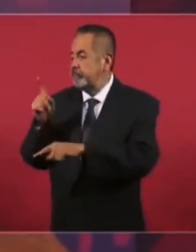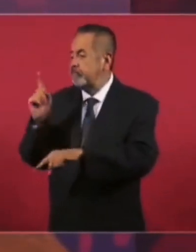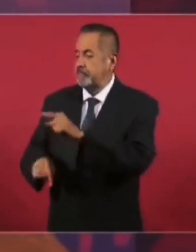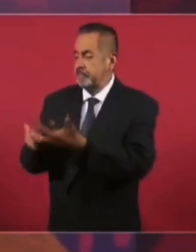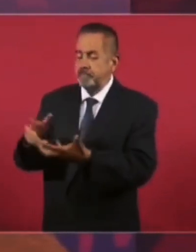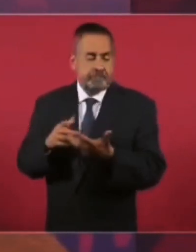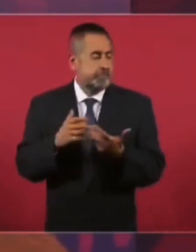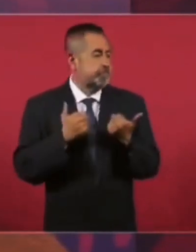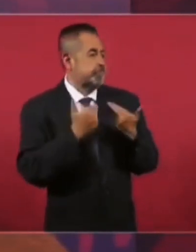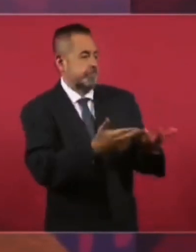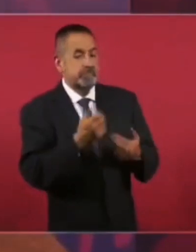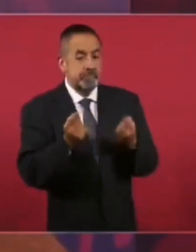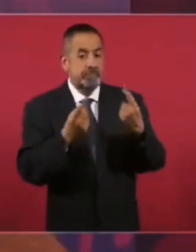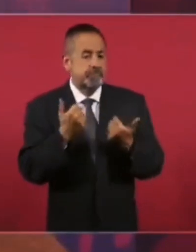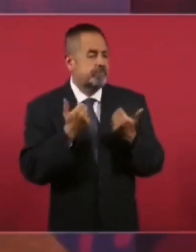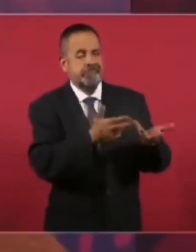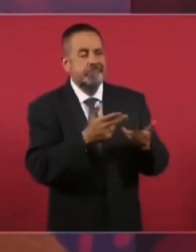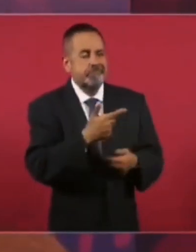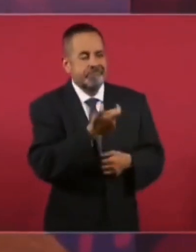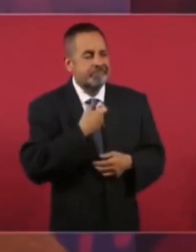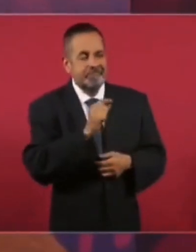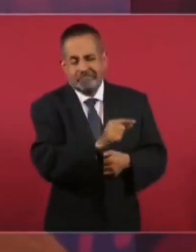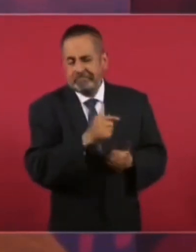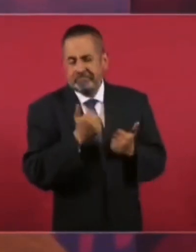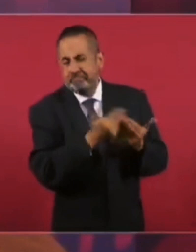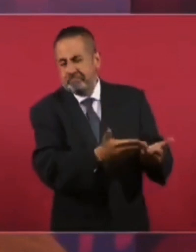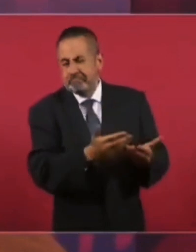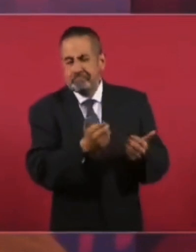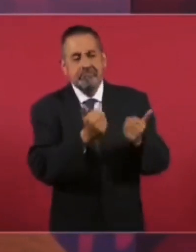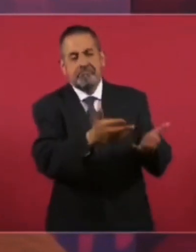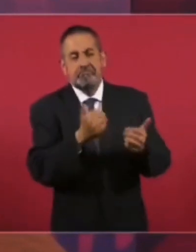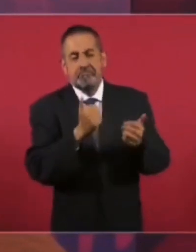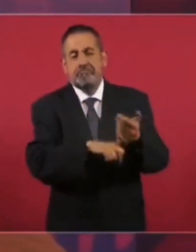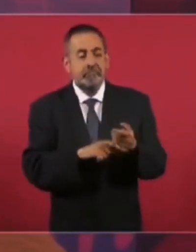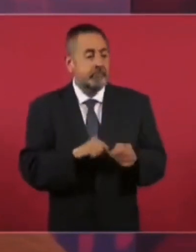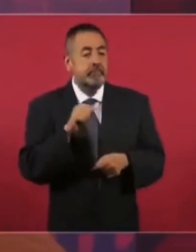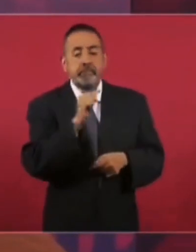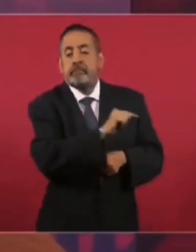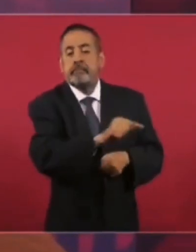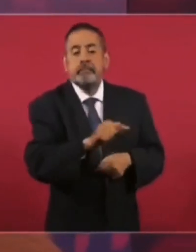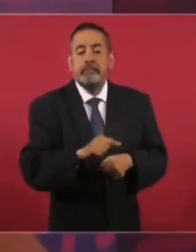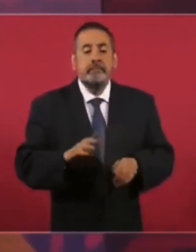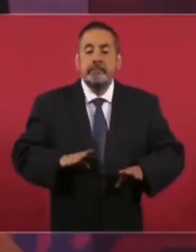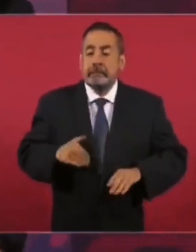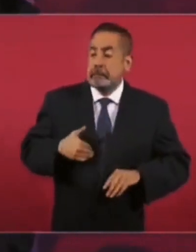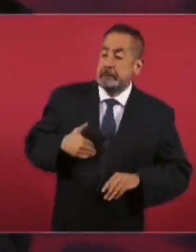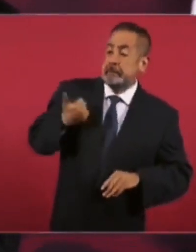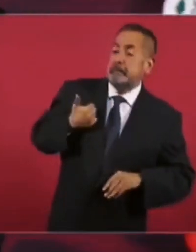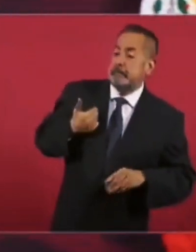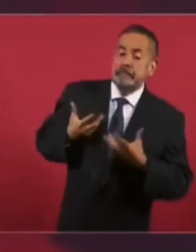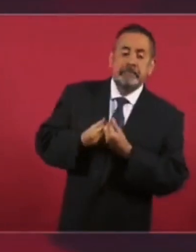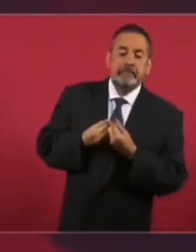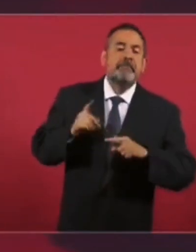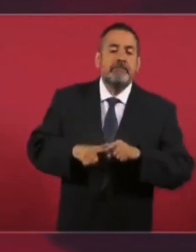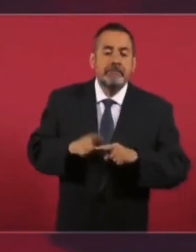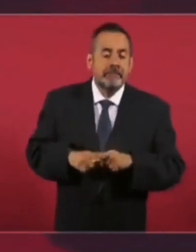porque los beneficiados, beneficiarios